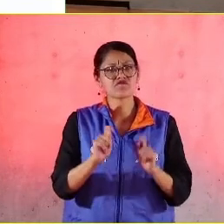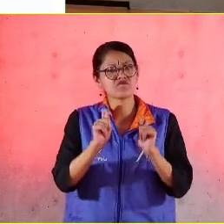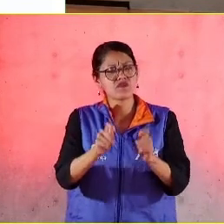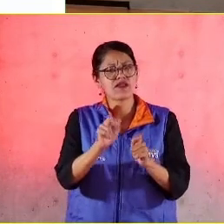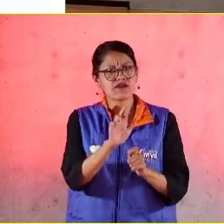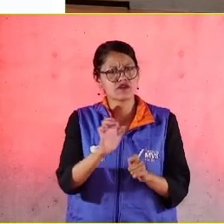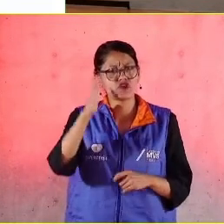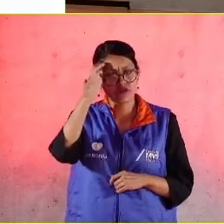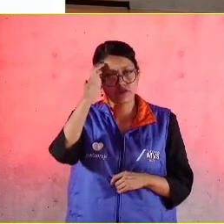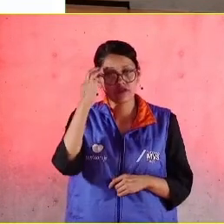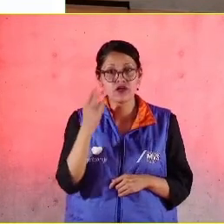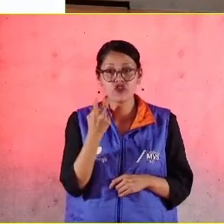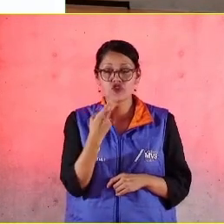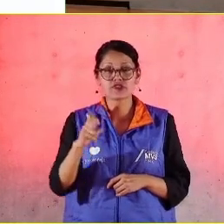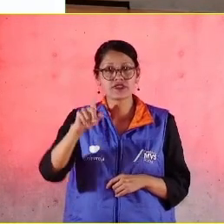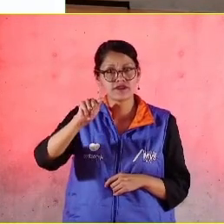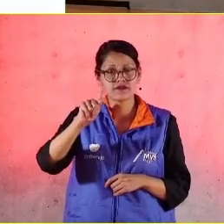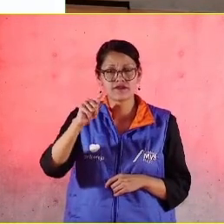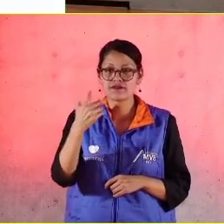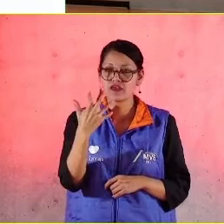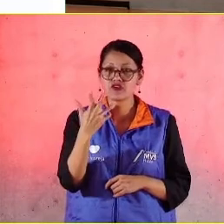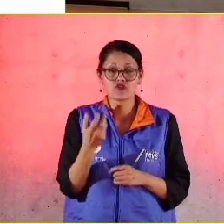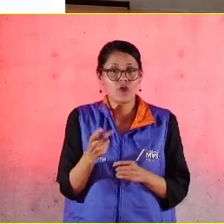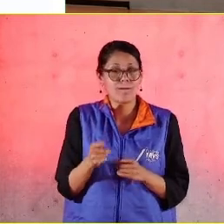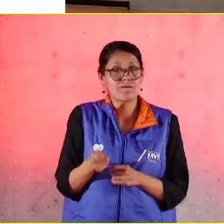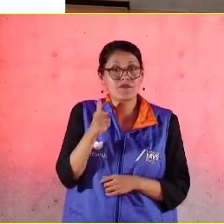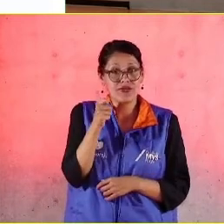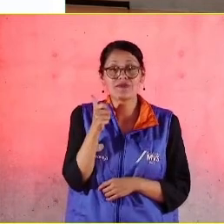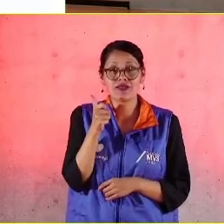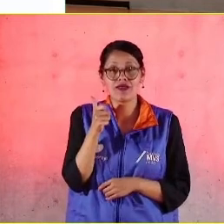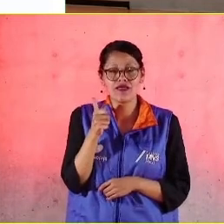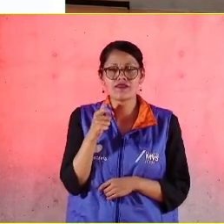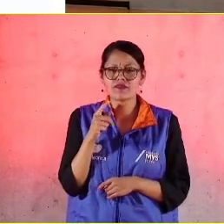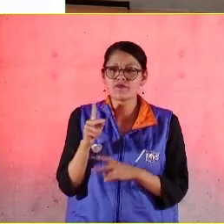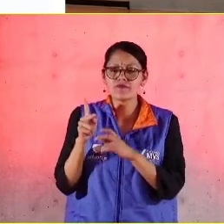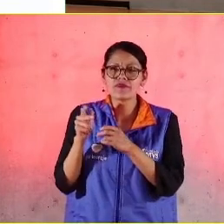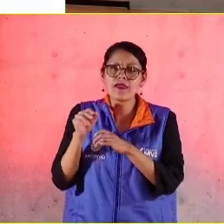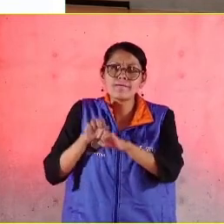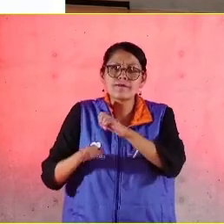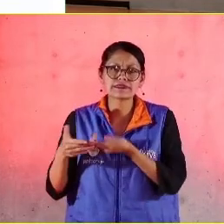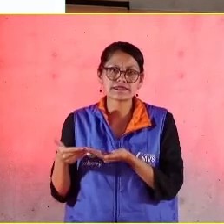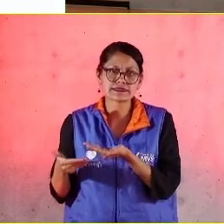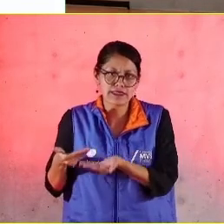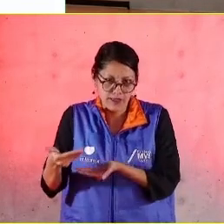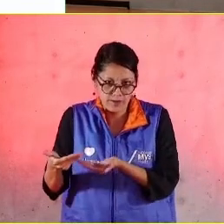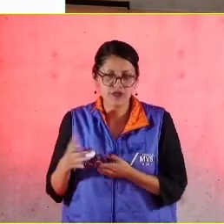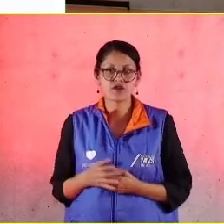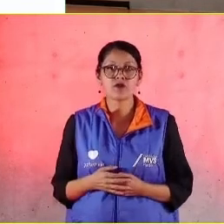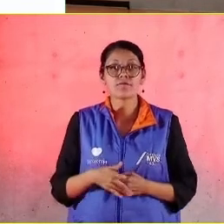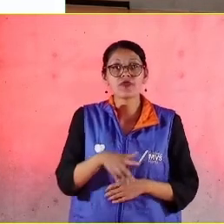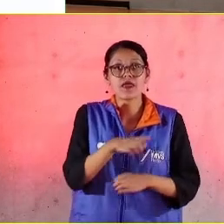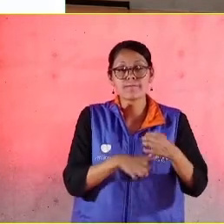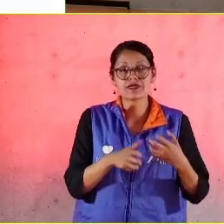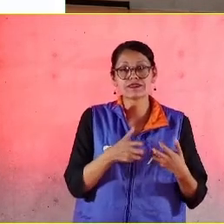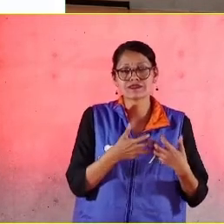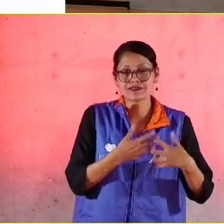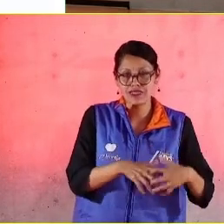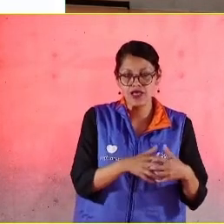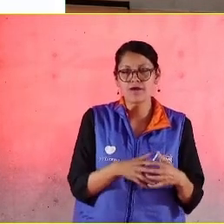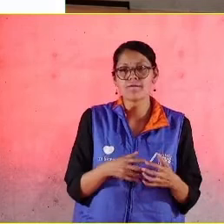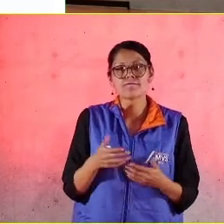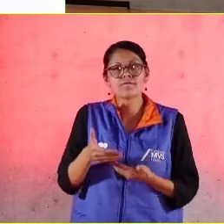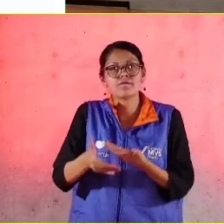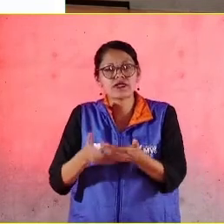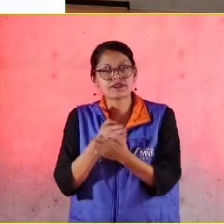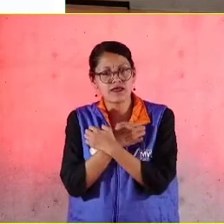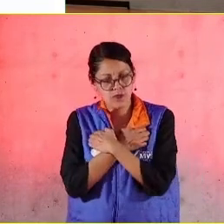278 por primera vez, del sector servicios, de la industria manufacturera, del sector educación,